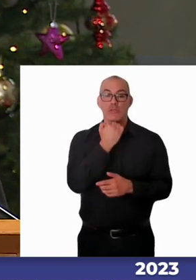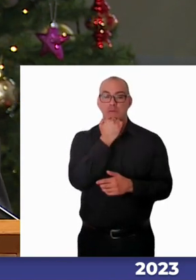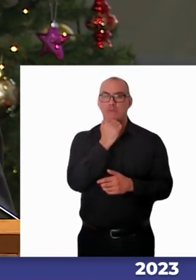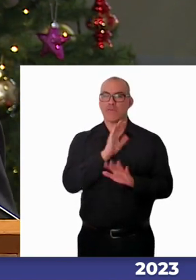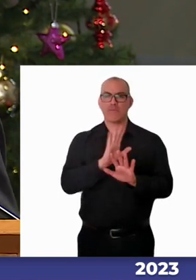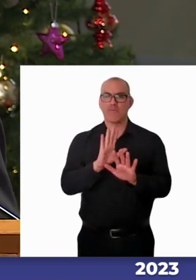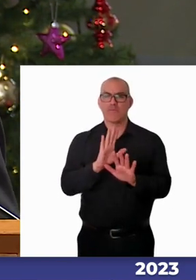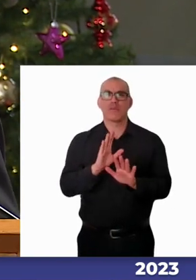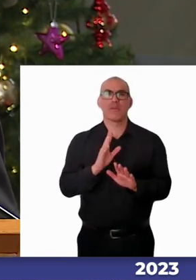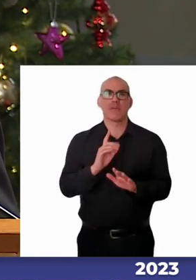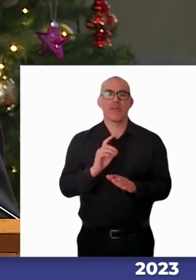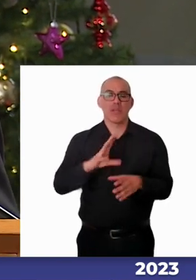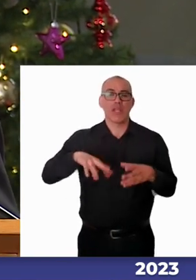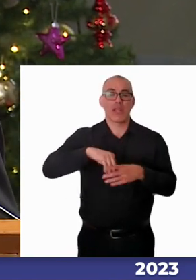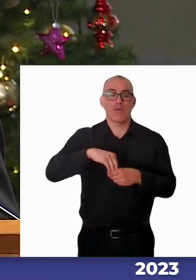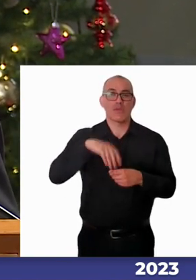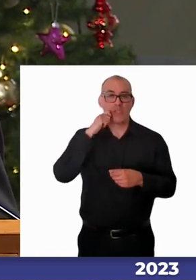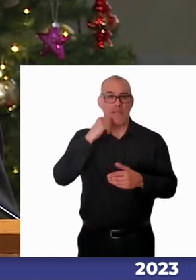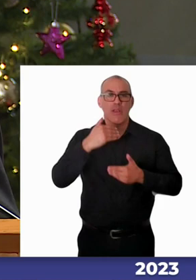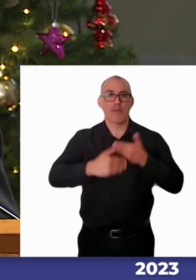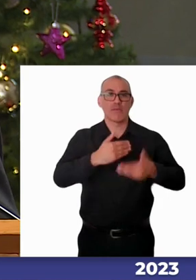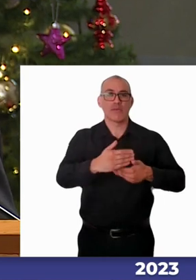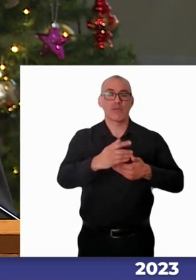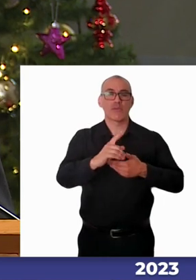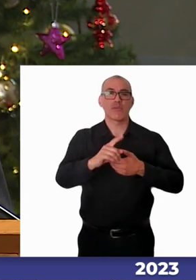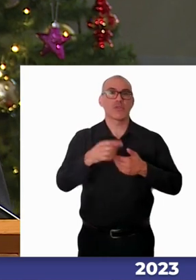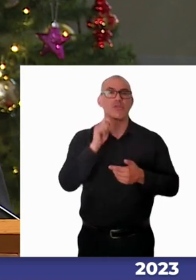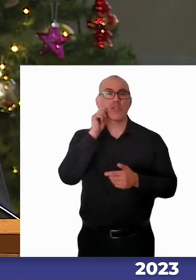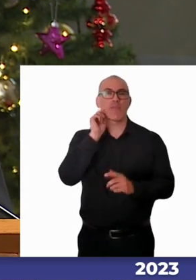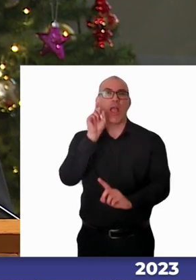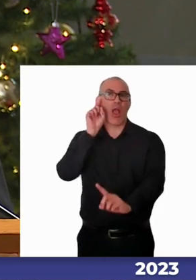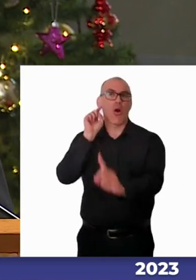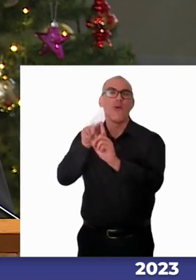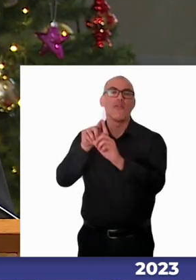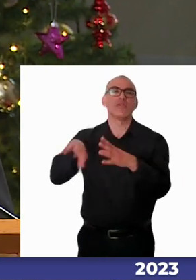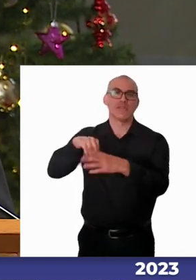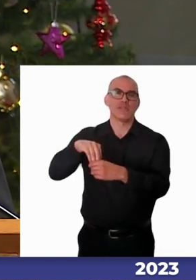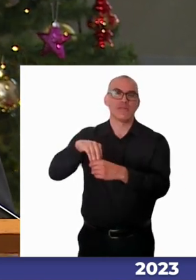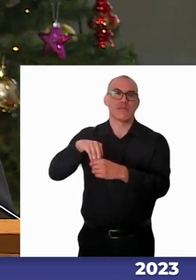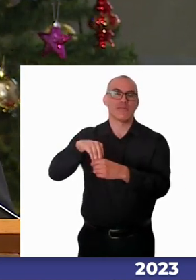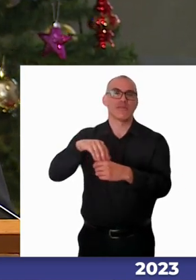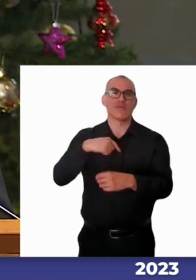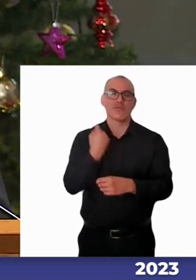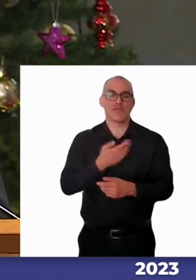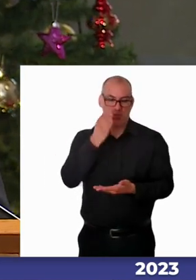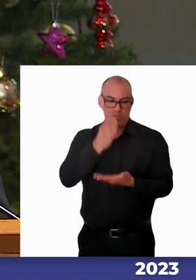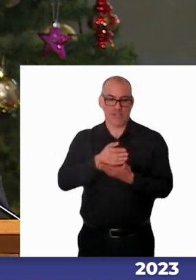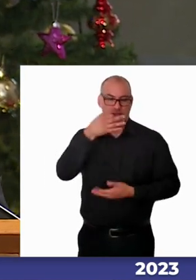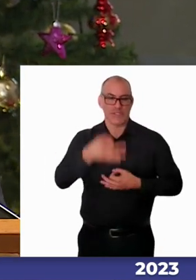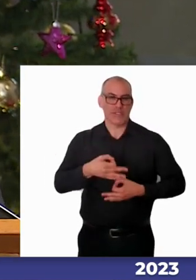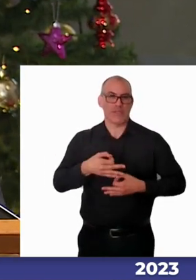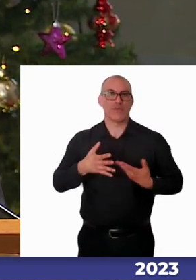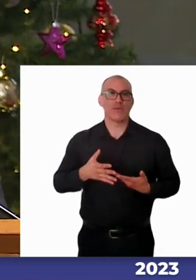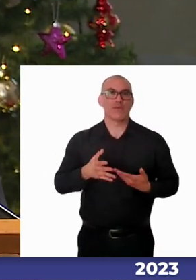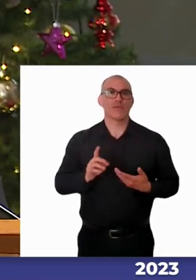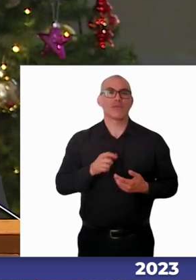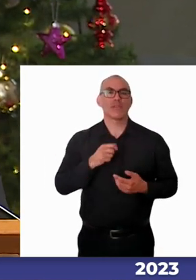la inclusión es más bien un proceso y no solamente una meta, en donde vamos avanzando cada vez más y abordando cada vez